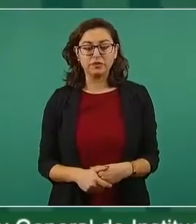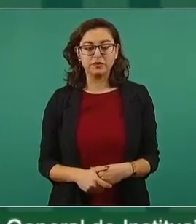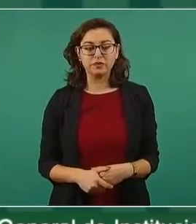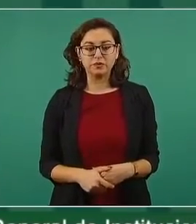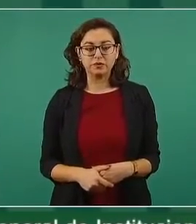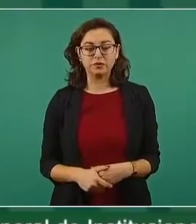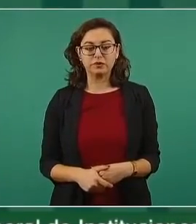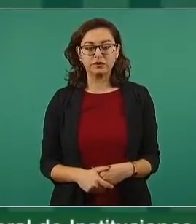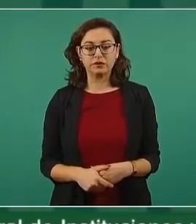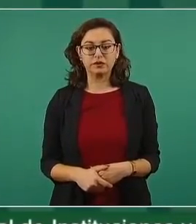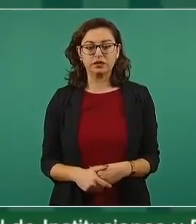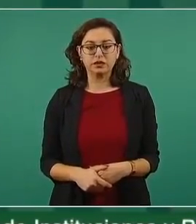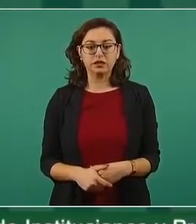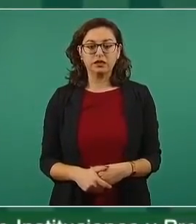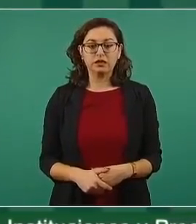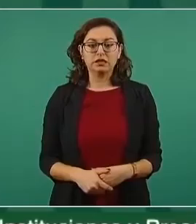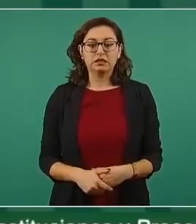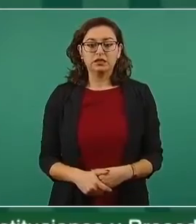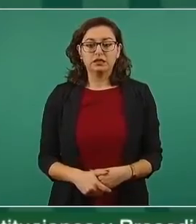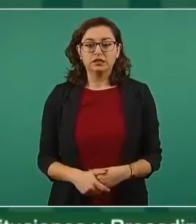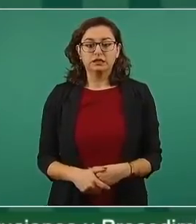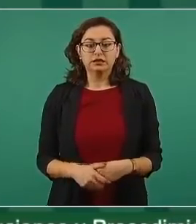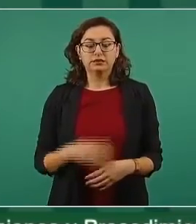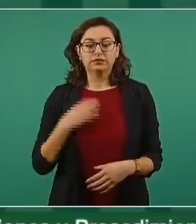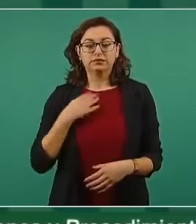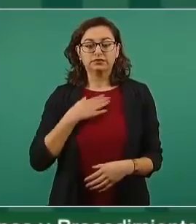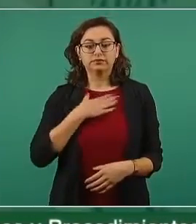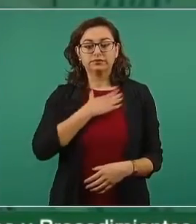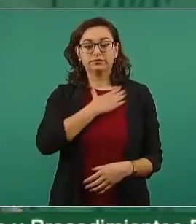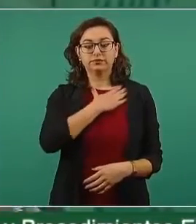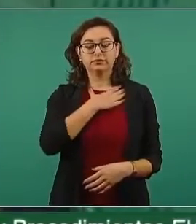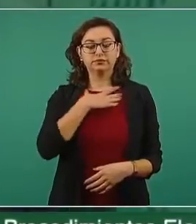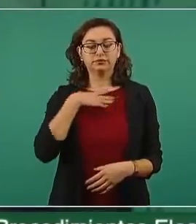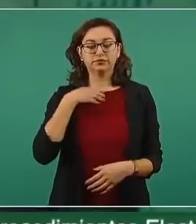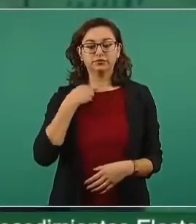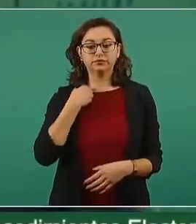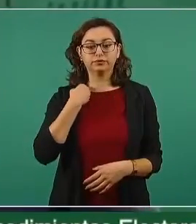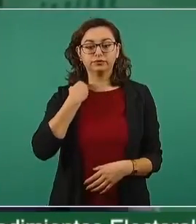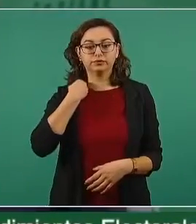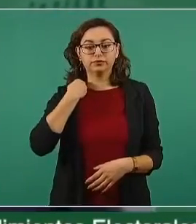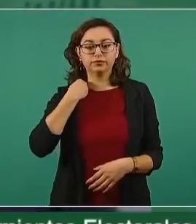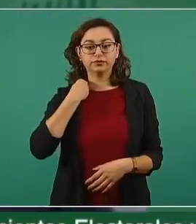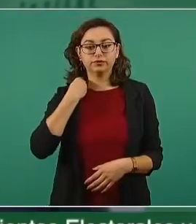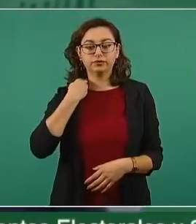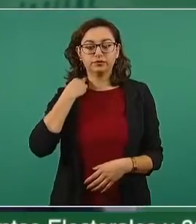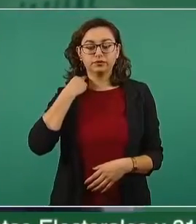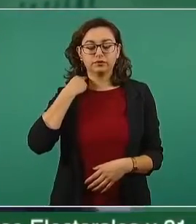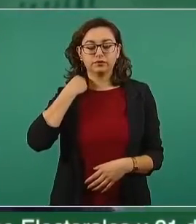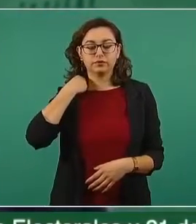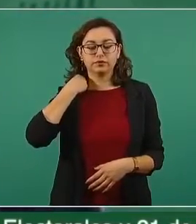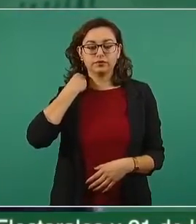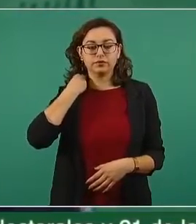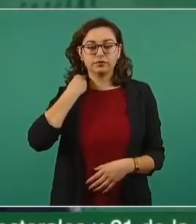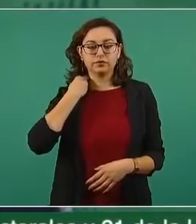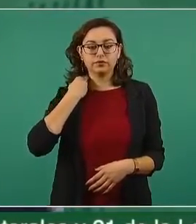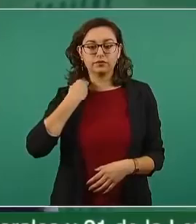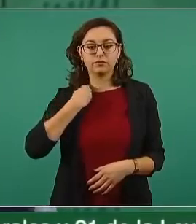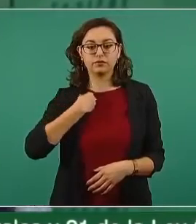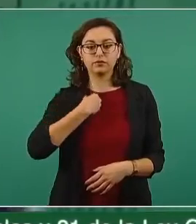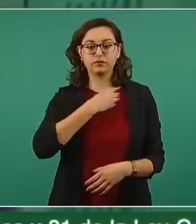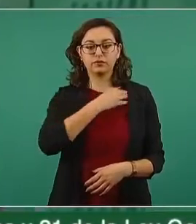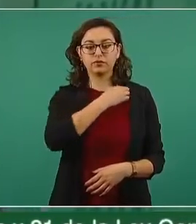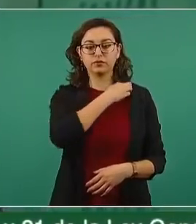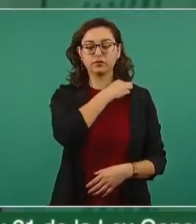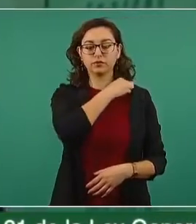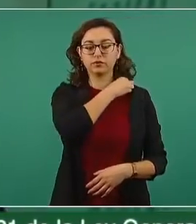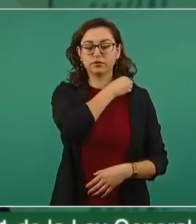ayudar con el presupuesto público